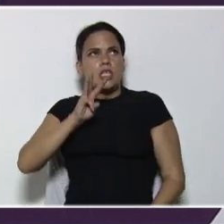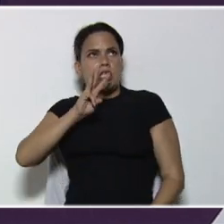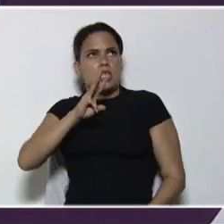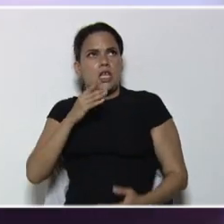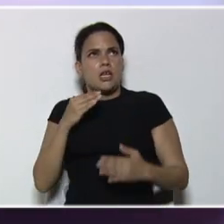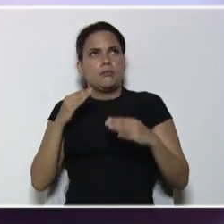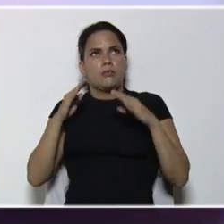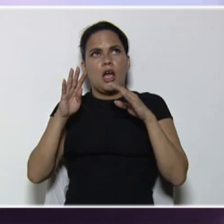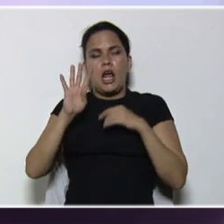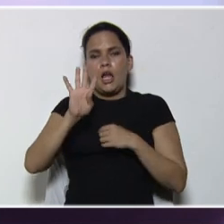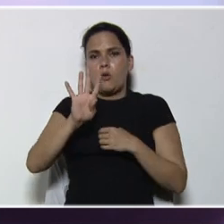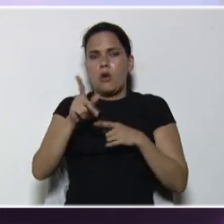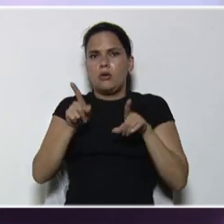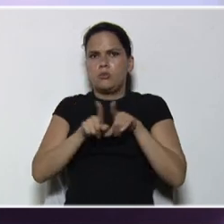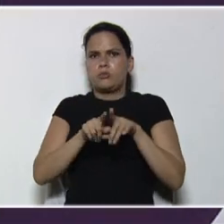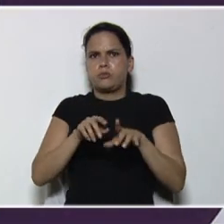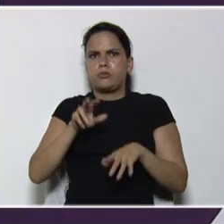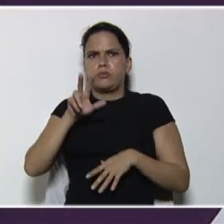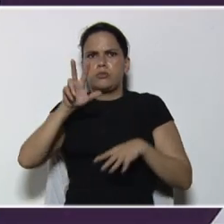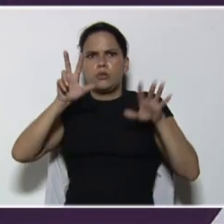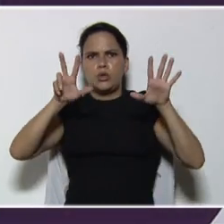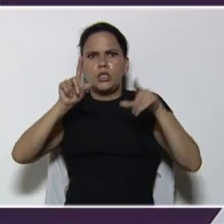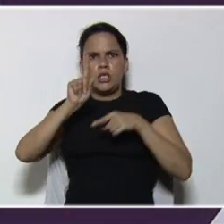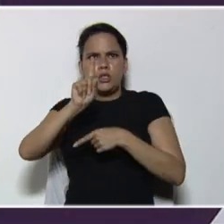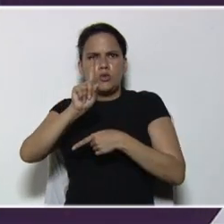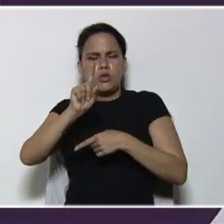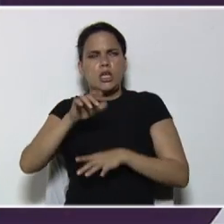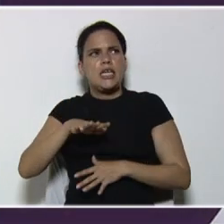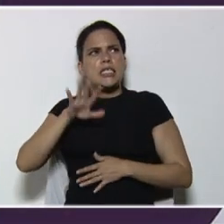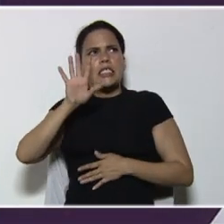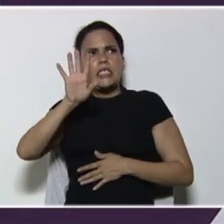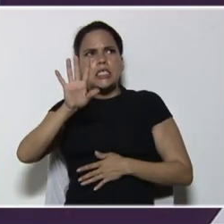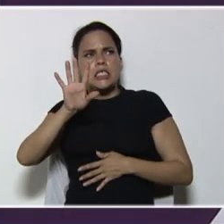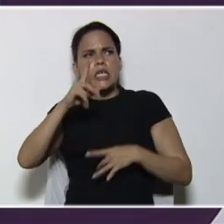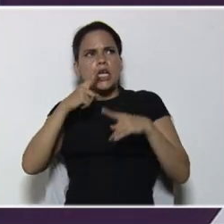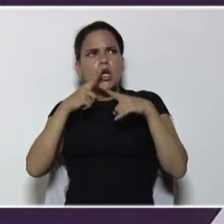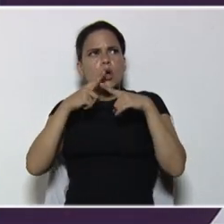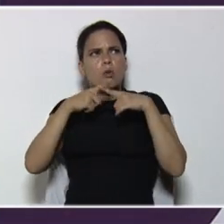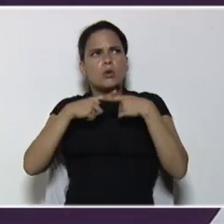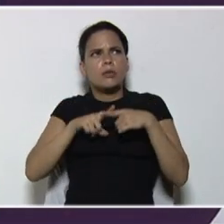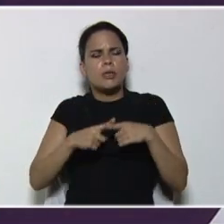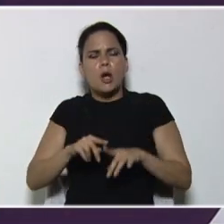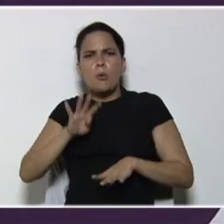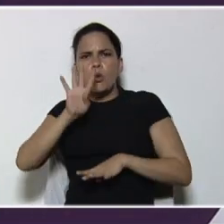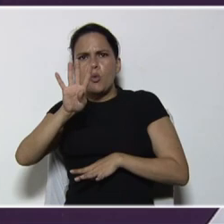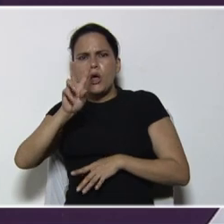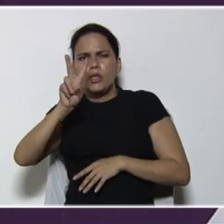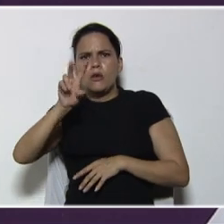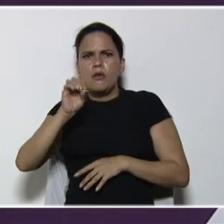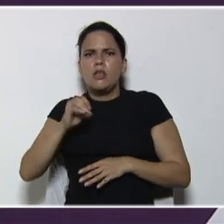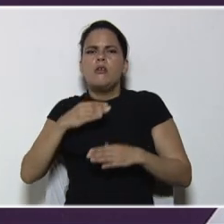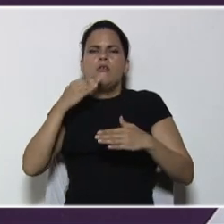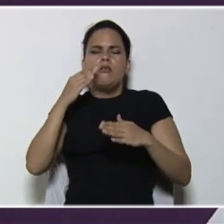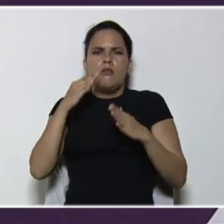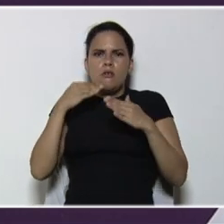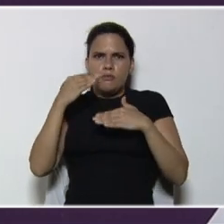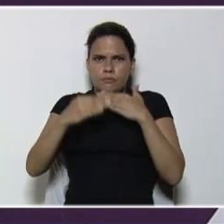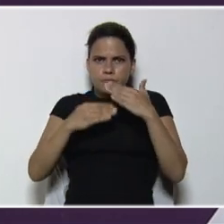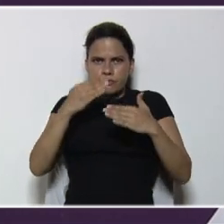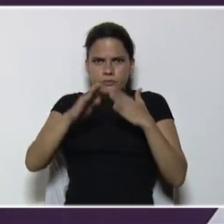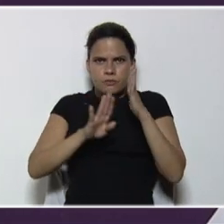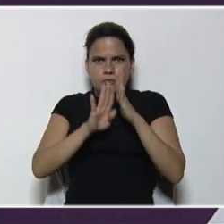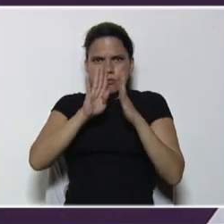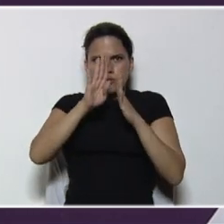nos da 81, 5, por 4, 20, más 15, 35, y así, sucesivamente,